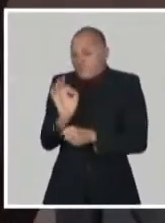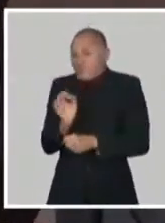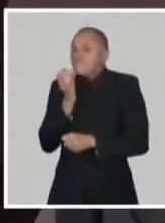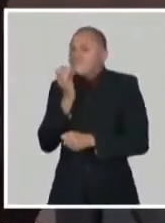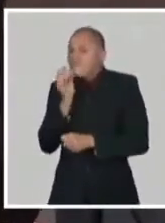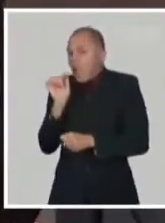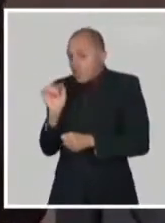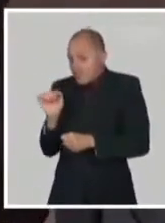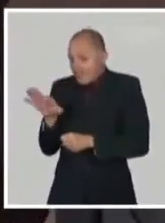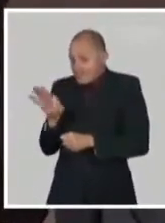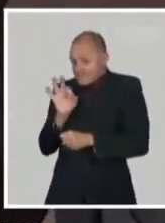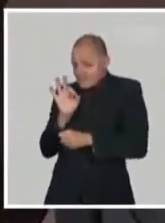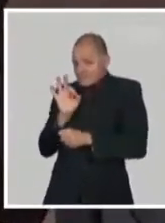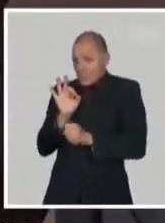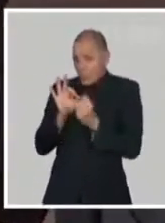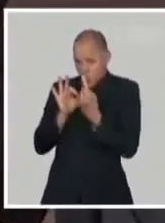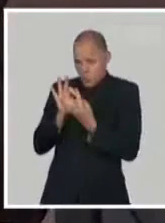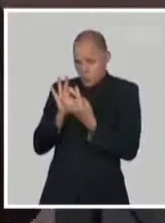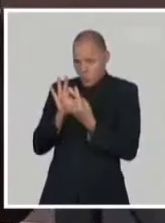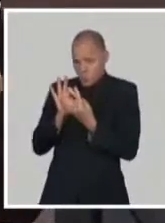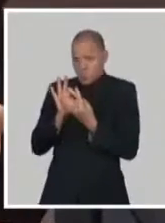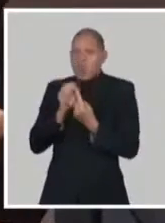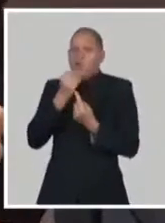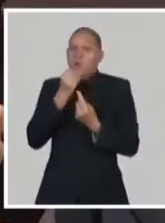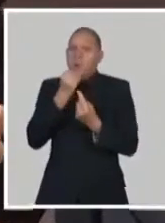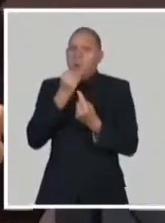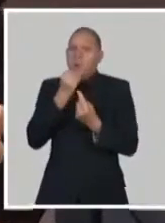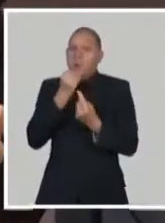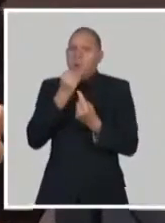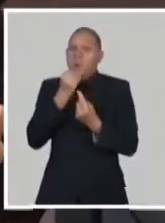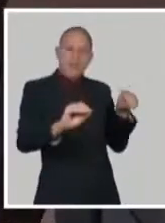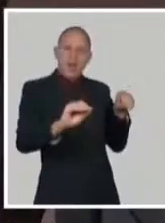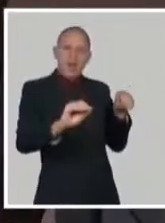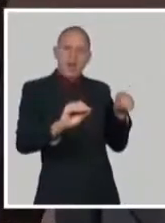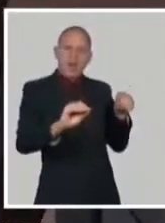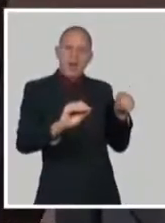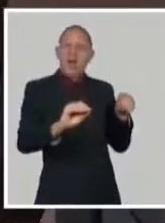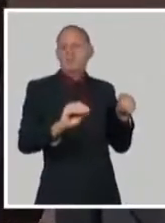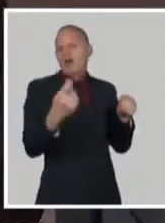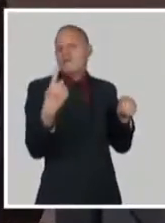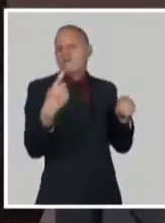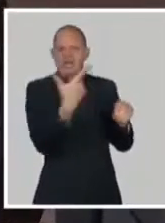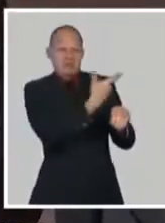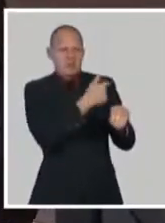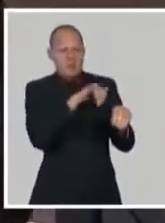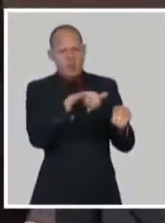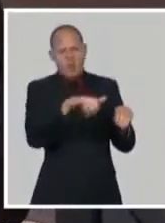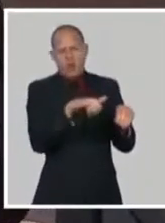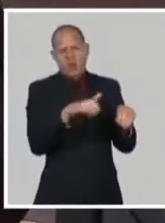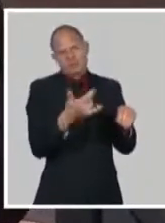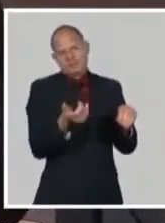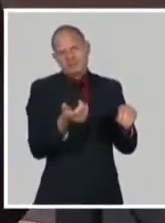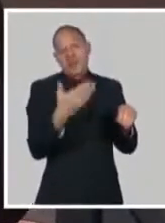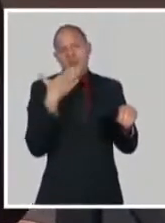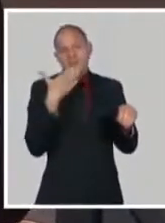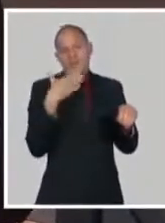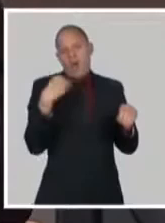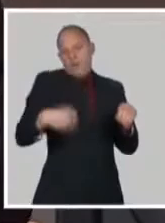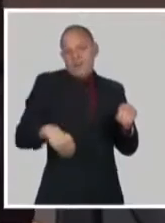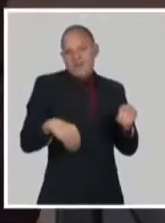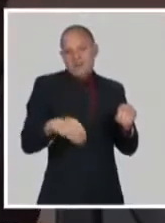utiliza este antígeno de células de mamíferos en varias formulaciones. Y las del 6GB, el antígeno de levadura,